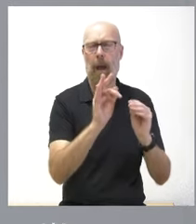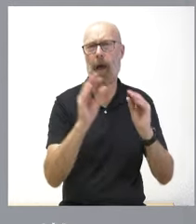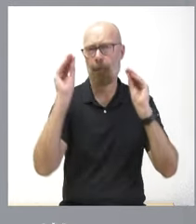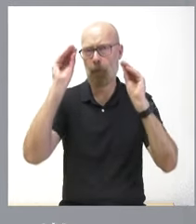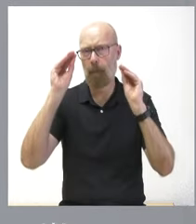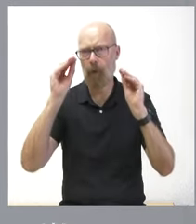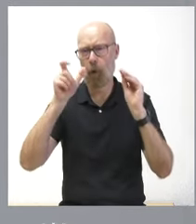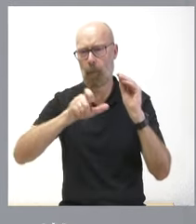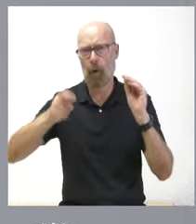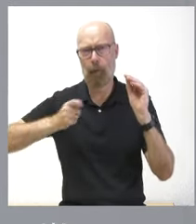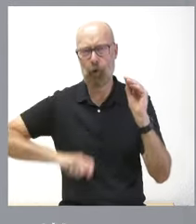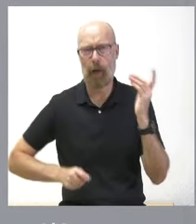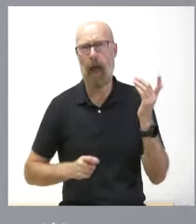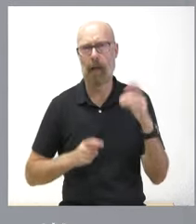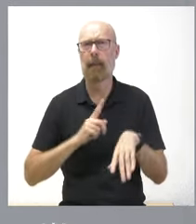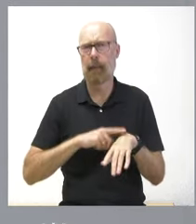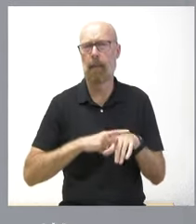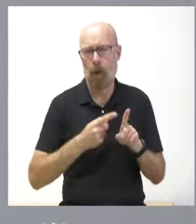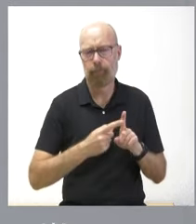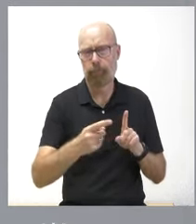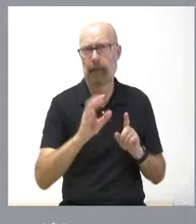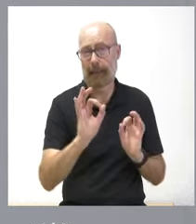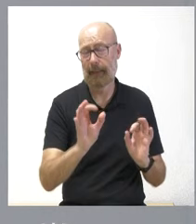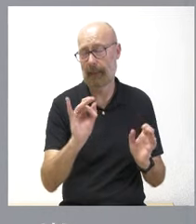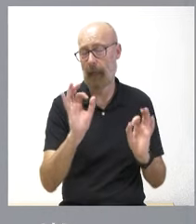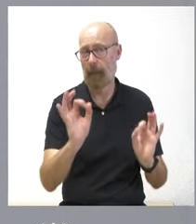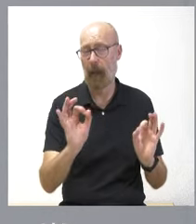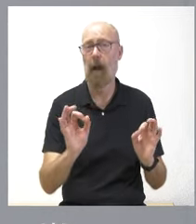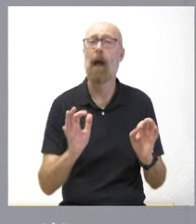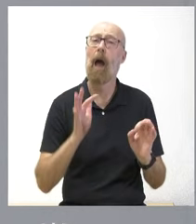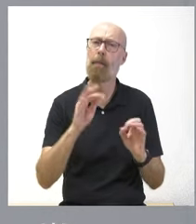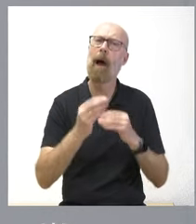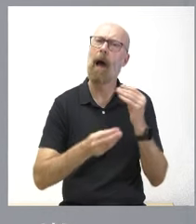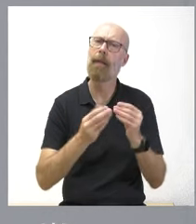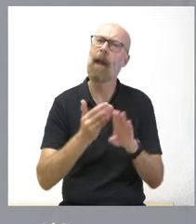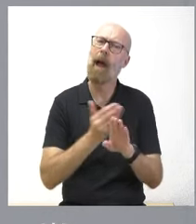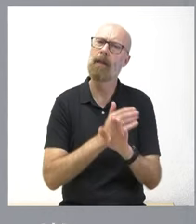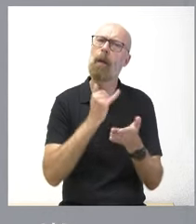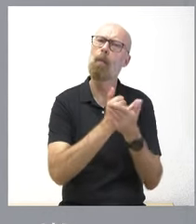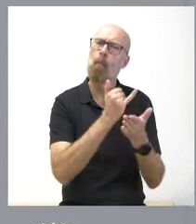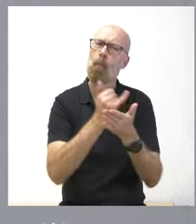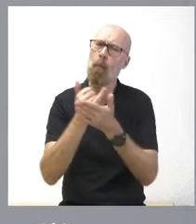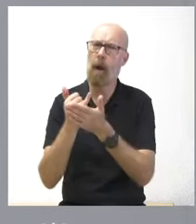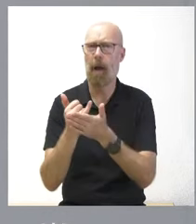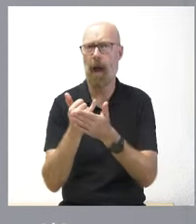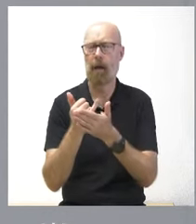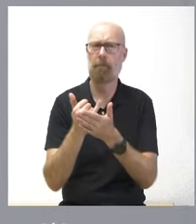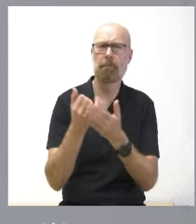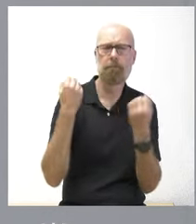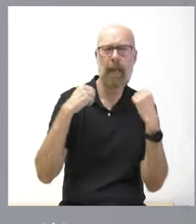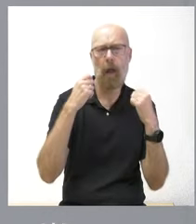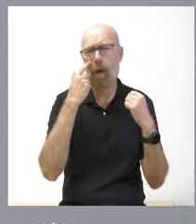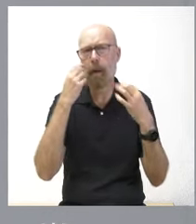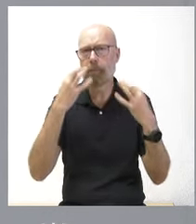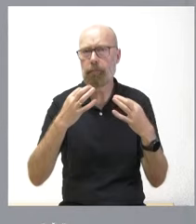cualificación de profesionales que también lleva algún tiempo hay que hacer además algunas pruebas previas y algunos ensayos de funcionamiento y luego